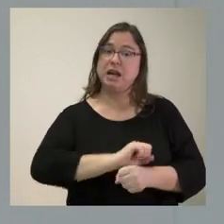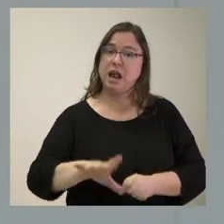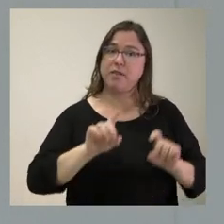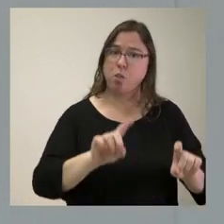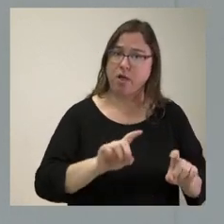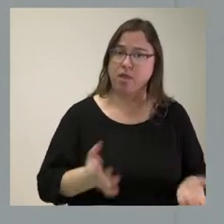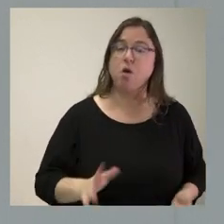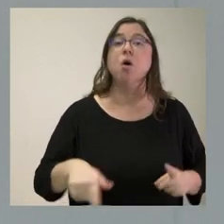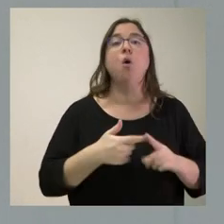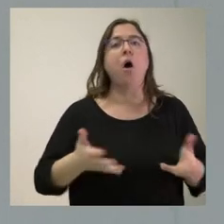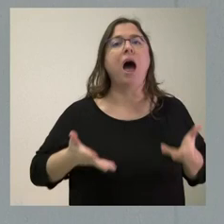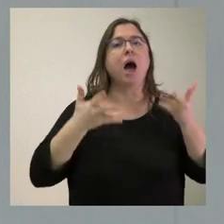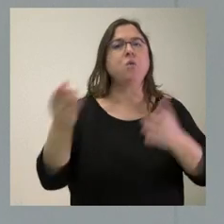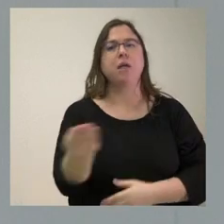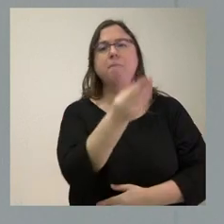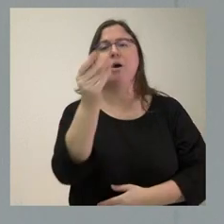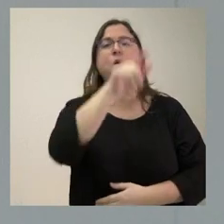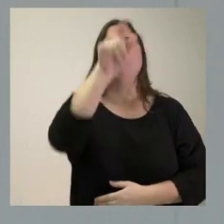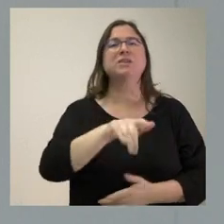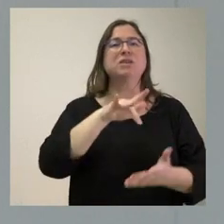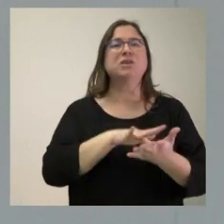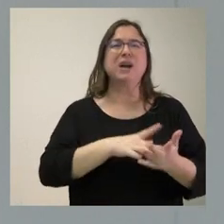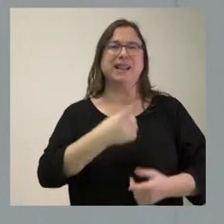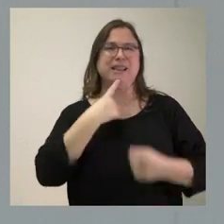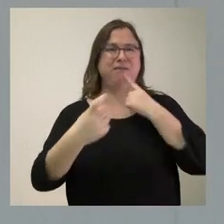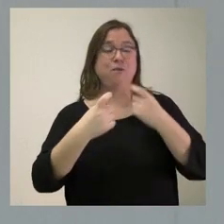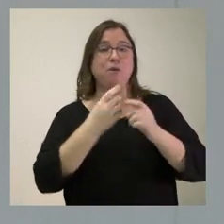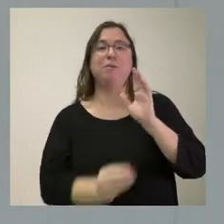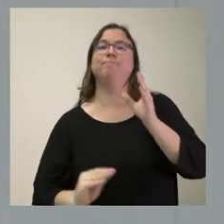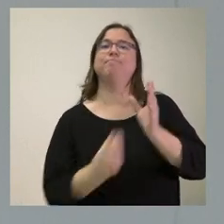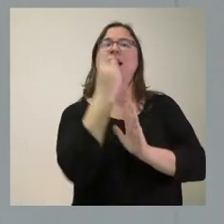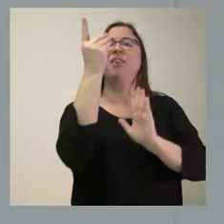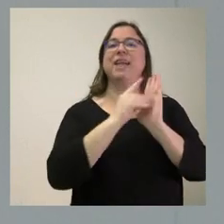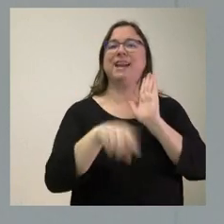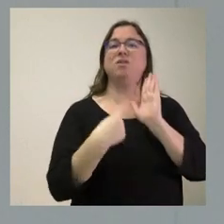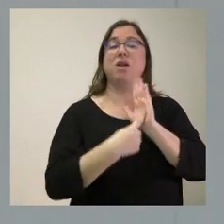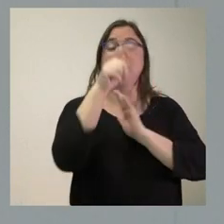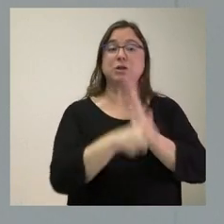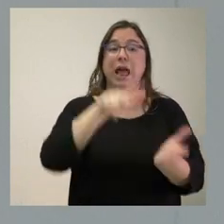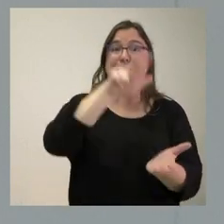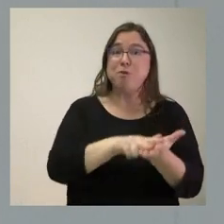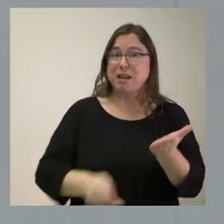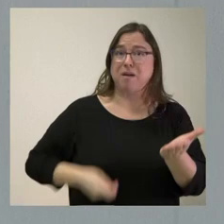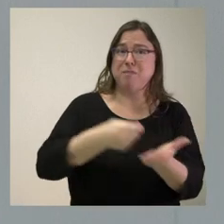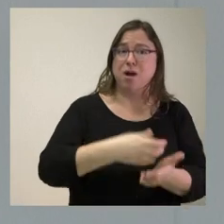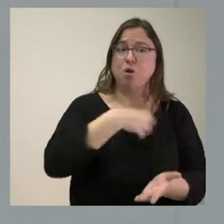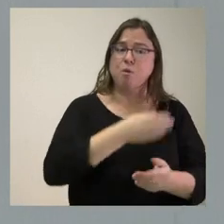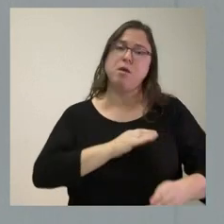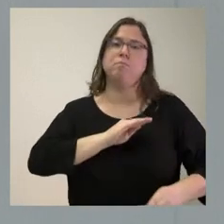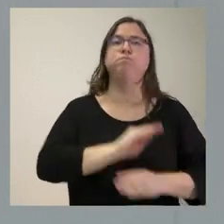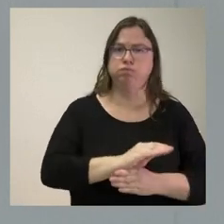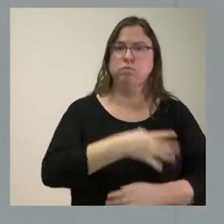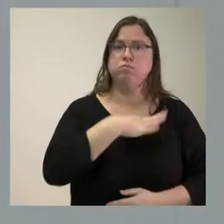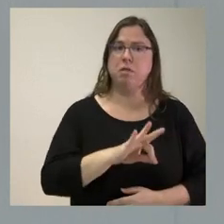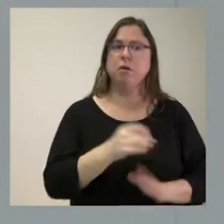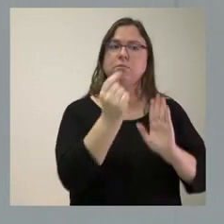medida a personas que tienen dificultades con un decreto ley en favor de las personas que no pueden pagar sus hipotecas. Yo creo que esos también elementos positivos